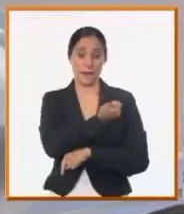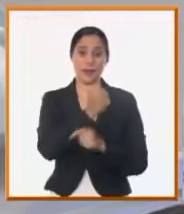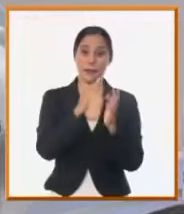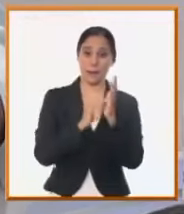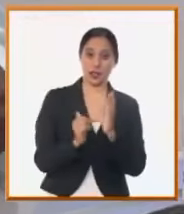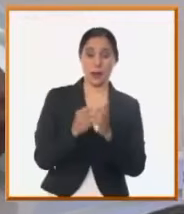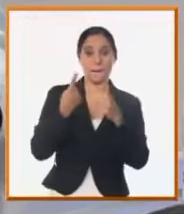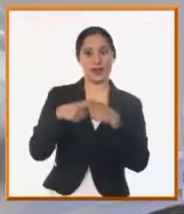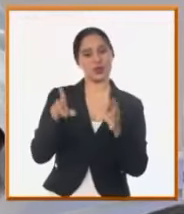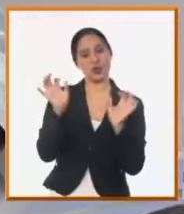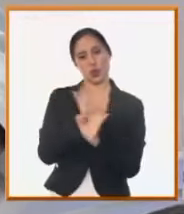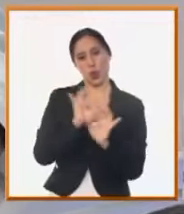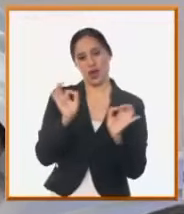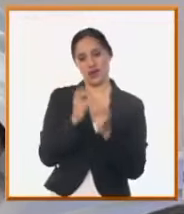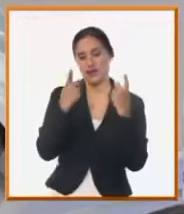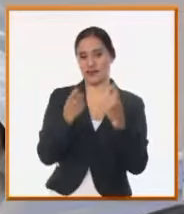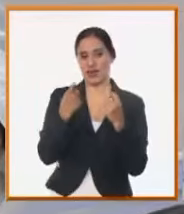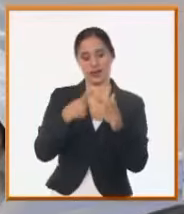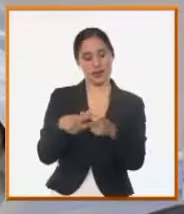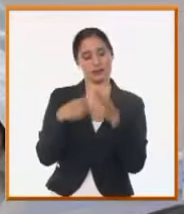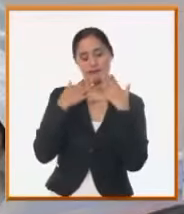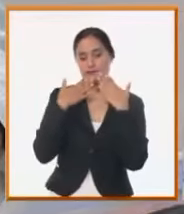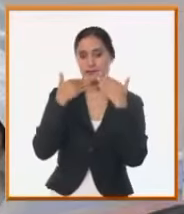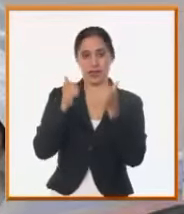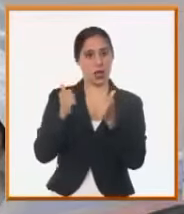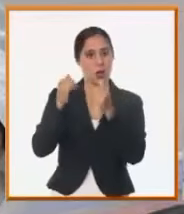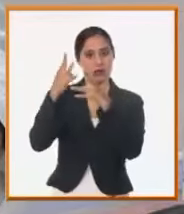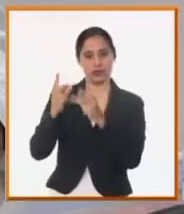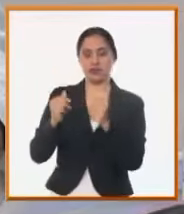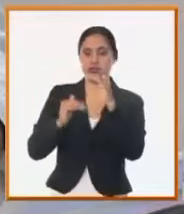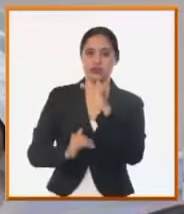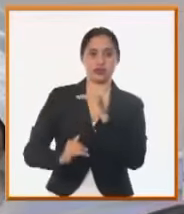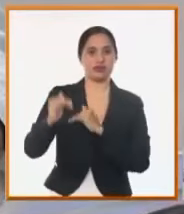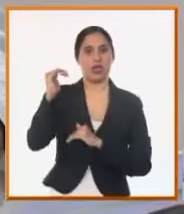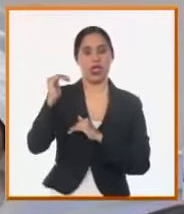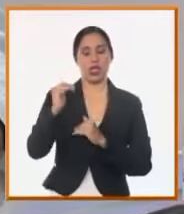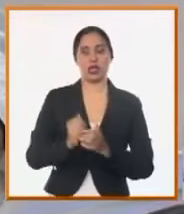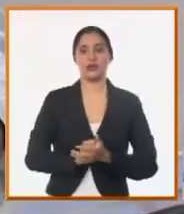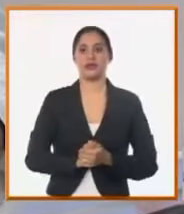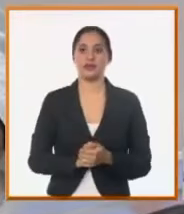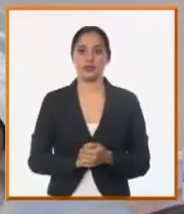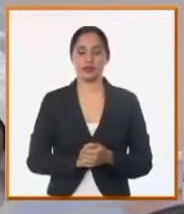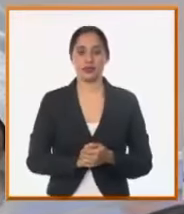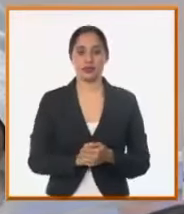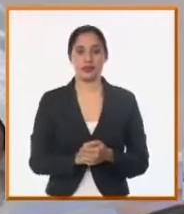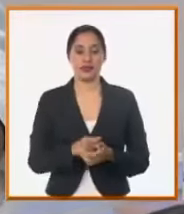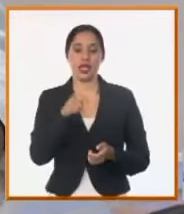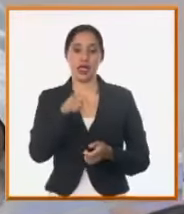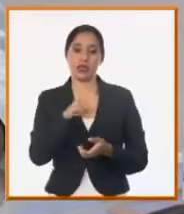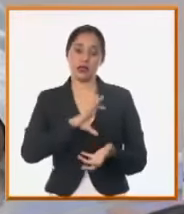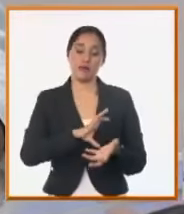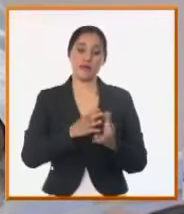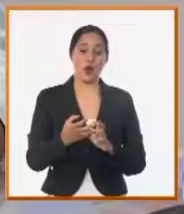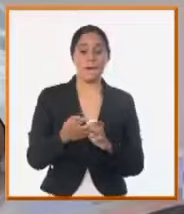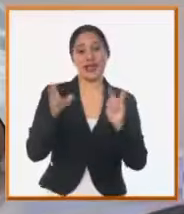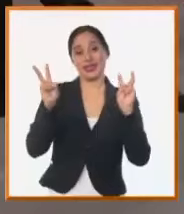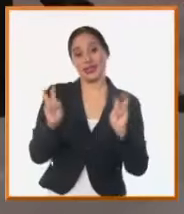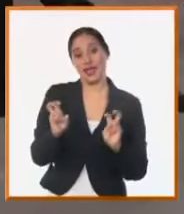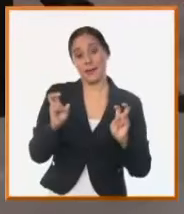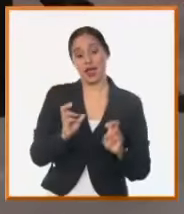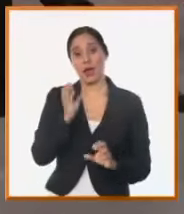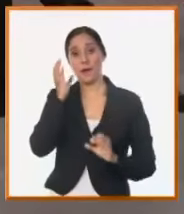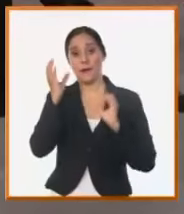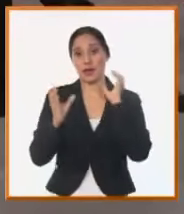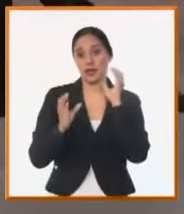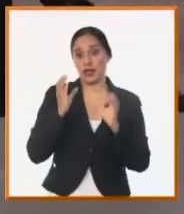números elevados en los tres indicadores de sanamiento ambiental son números elevados todavía bueno pues son parte de los temas de las opiniones que ustedes